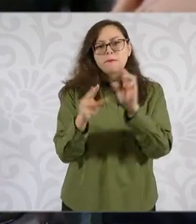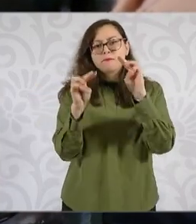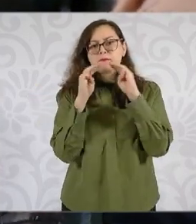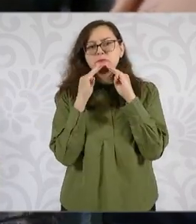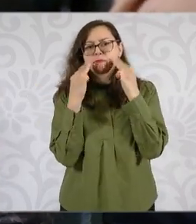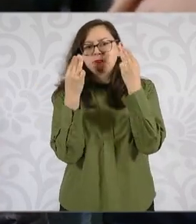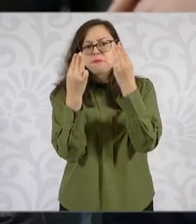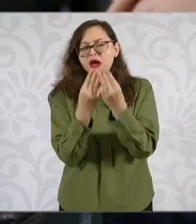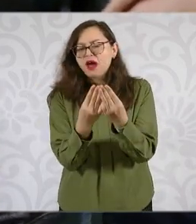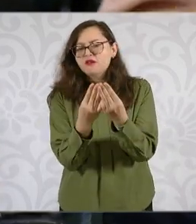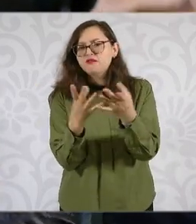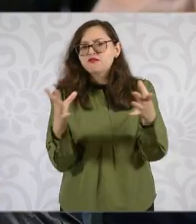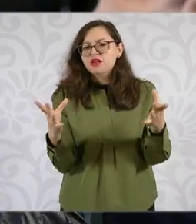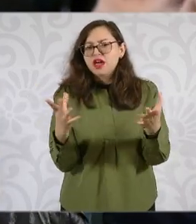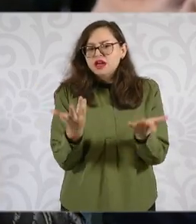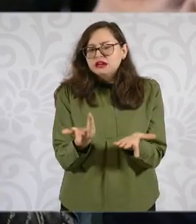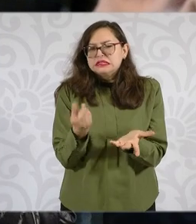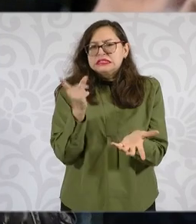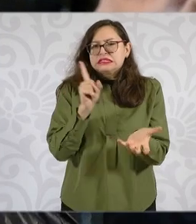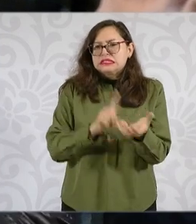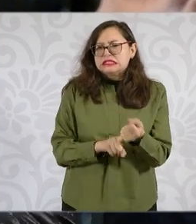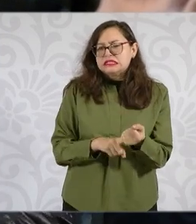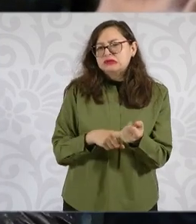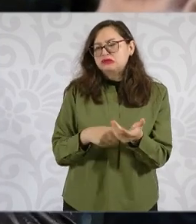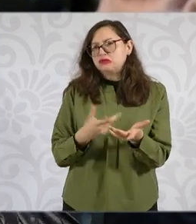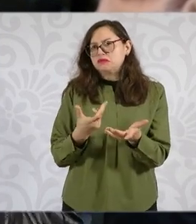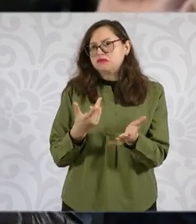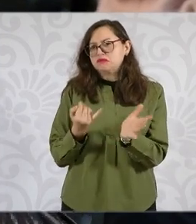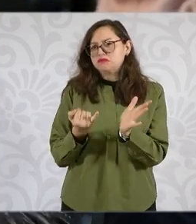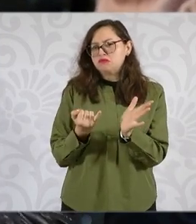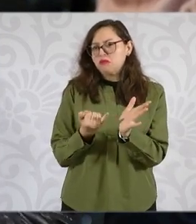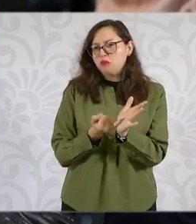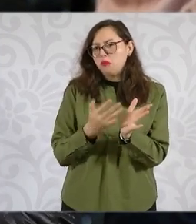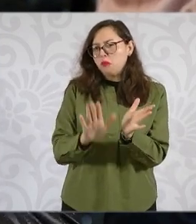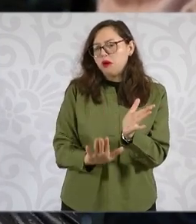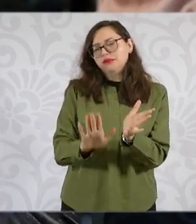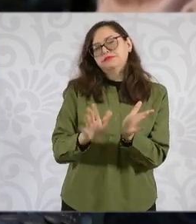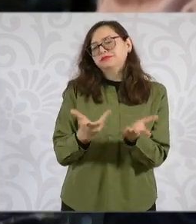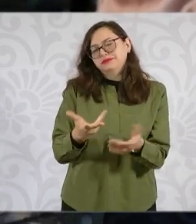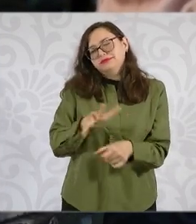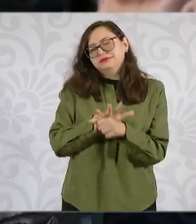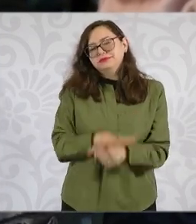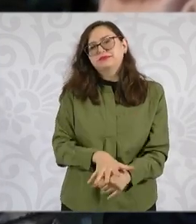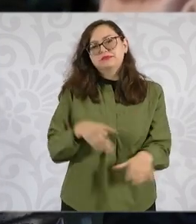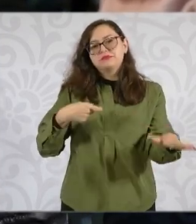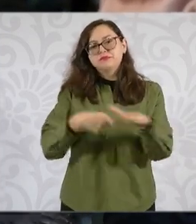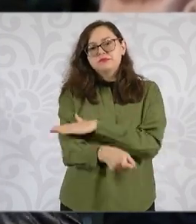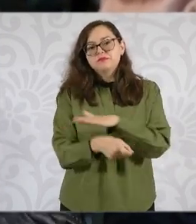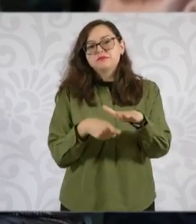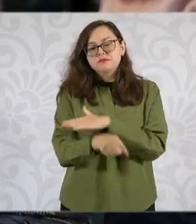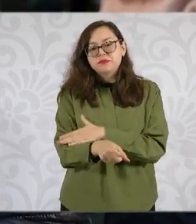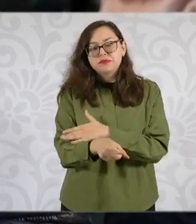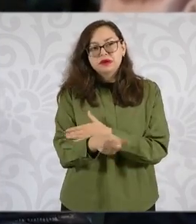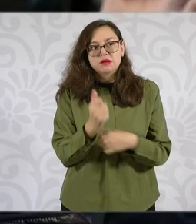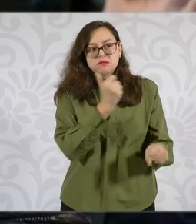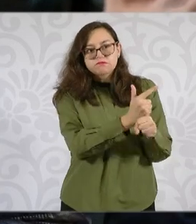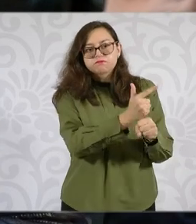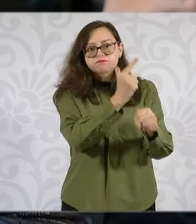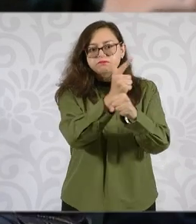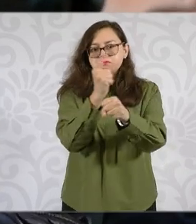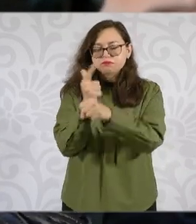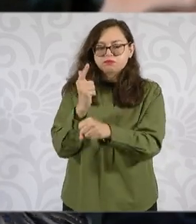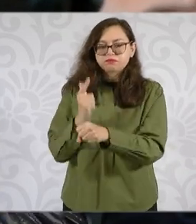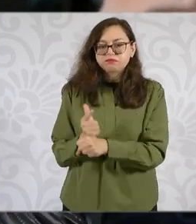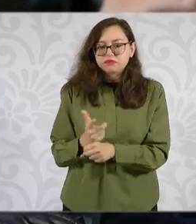organizaciones criminales cobran una especie de impuesto adicional o una extorsión a los importadores. Si lo tienen detectado este